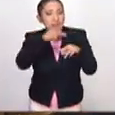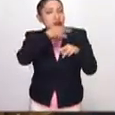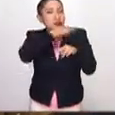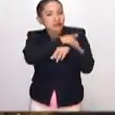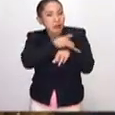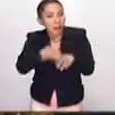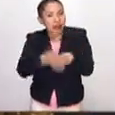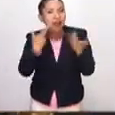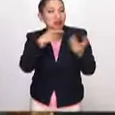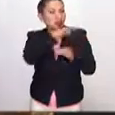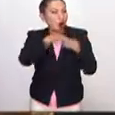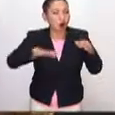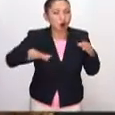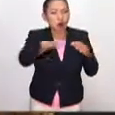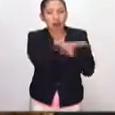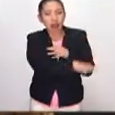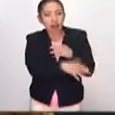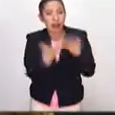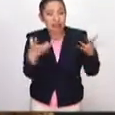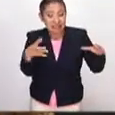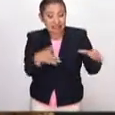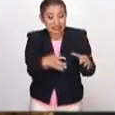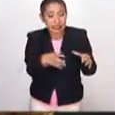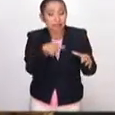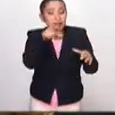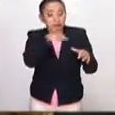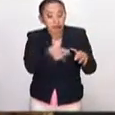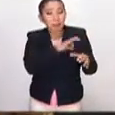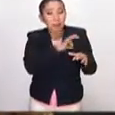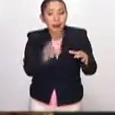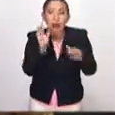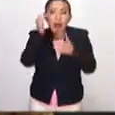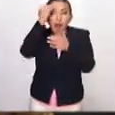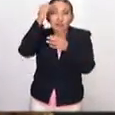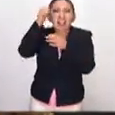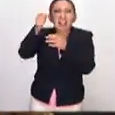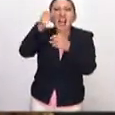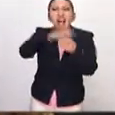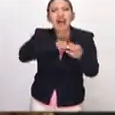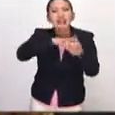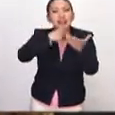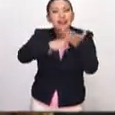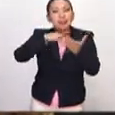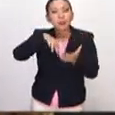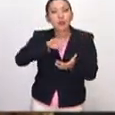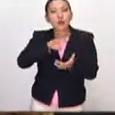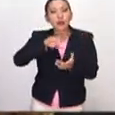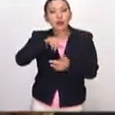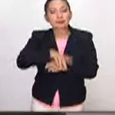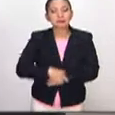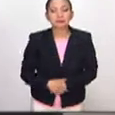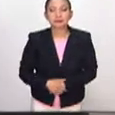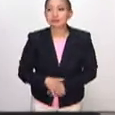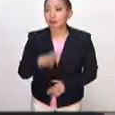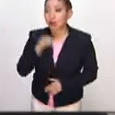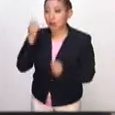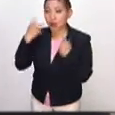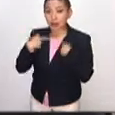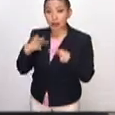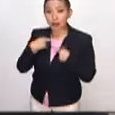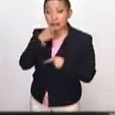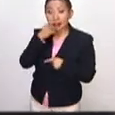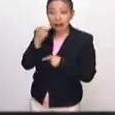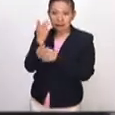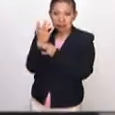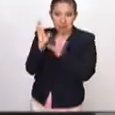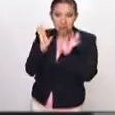los padres de familia, los familiares, o la familia en extenso pueda acercarse a lo que el MUNAL tiene. Hay algunas personas